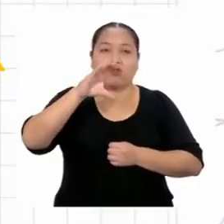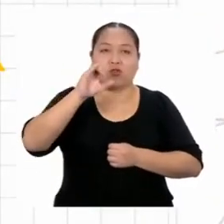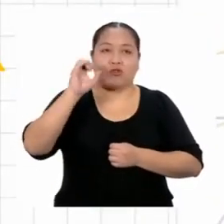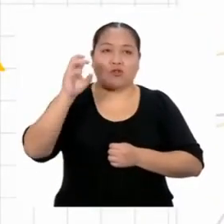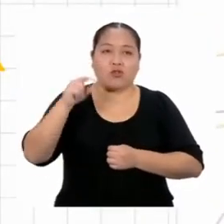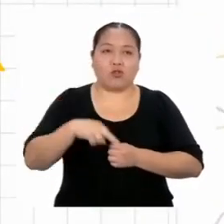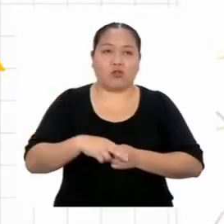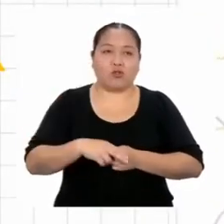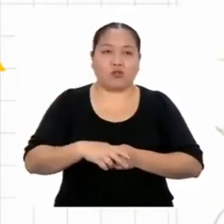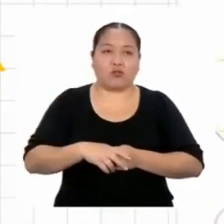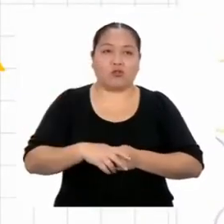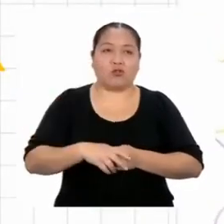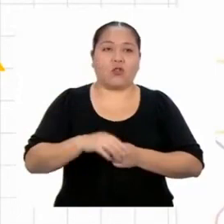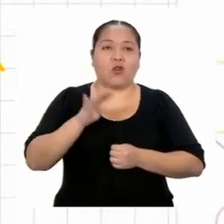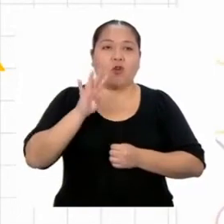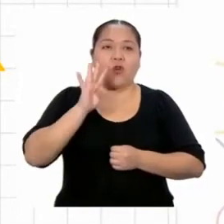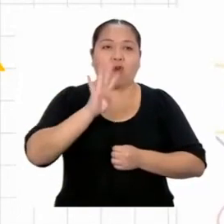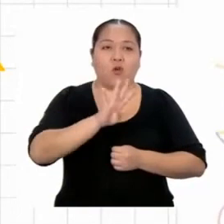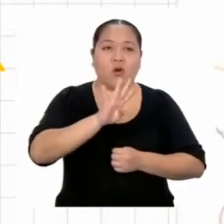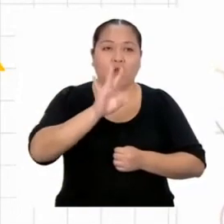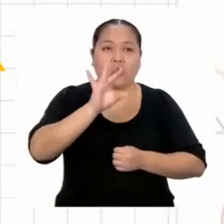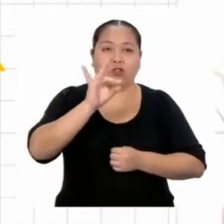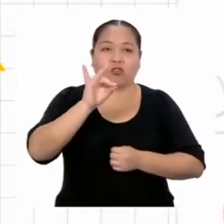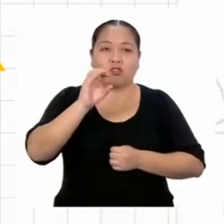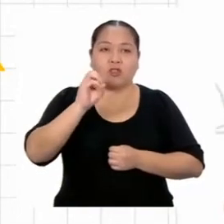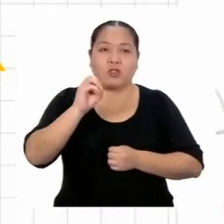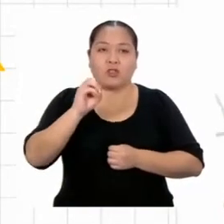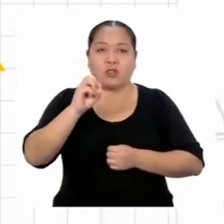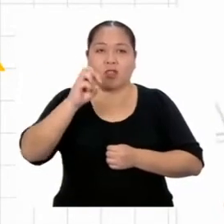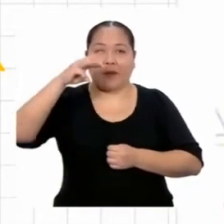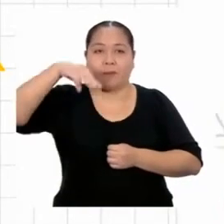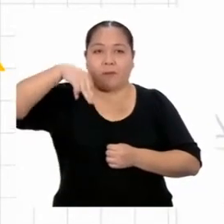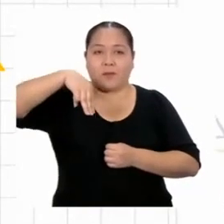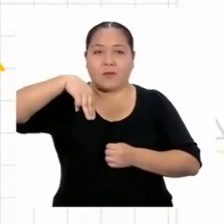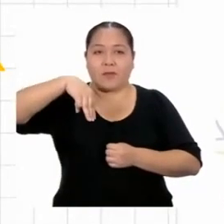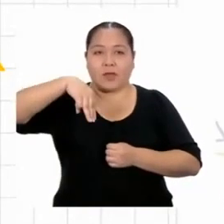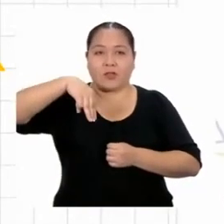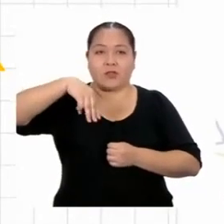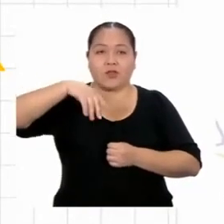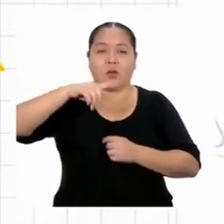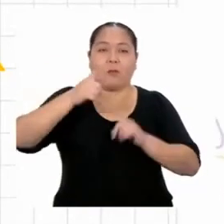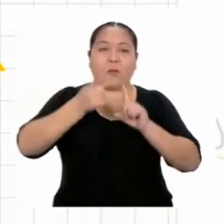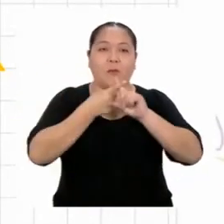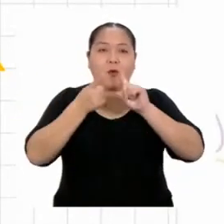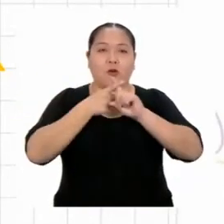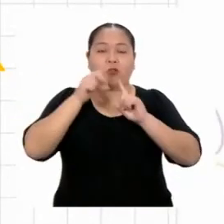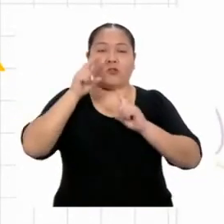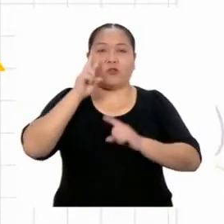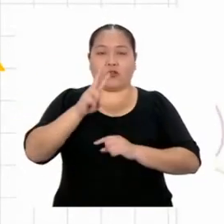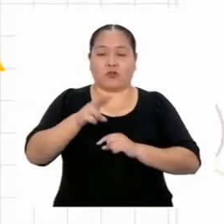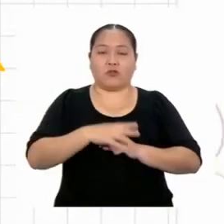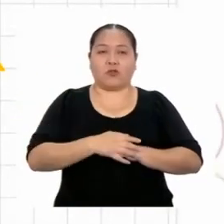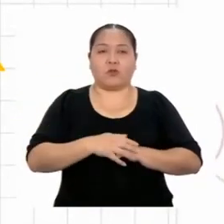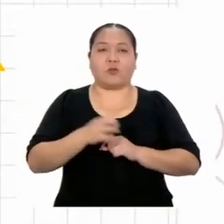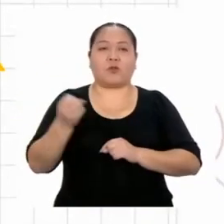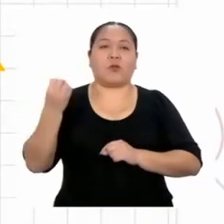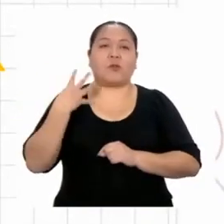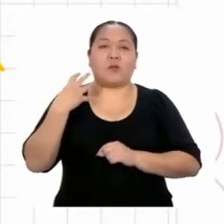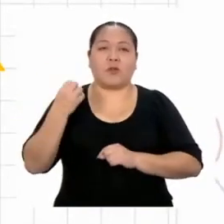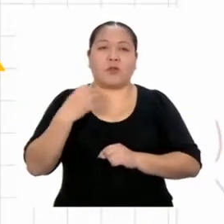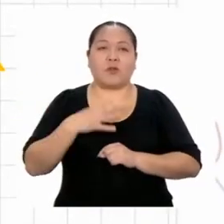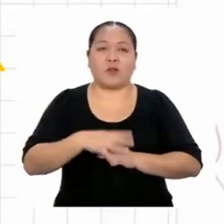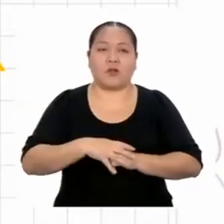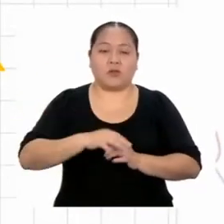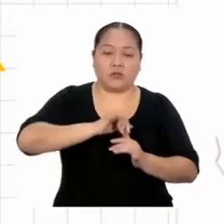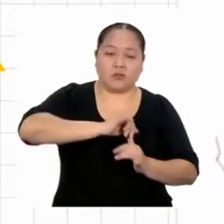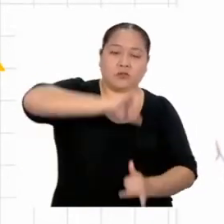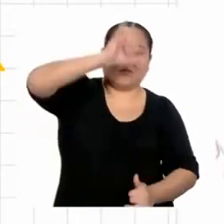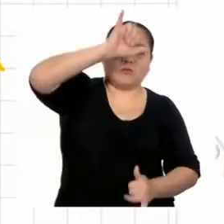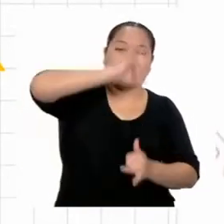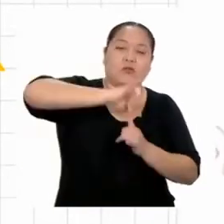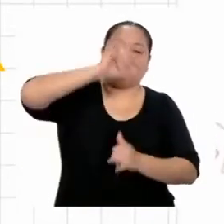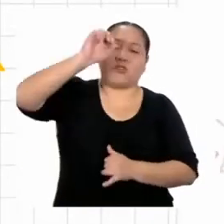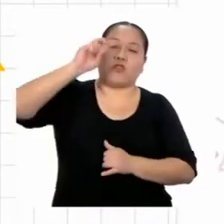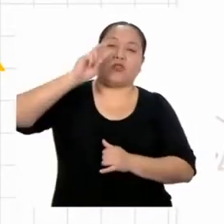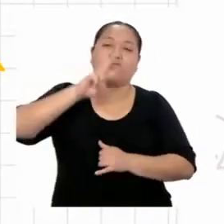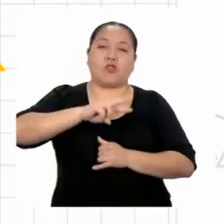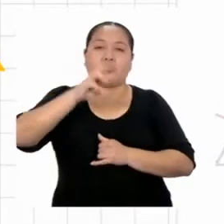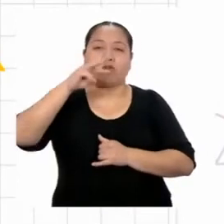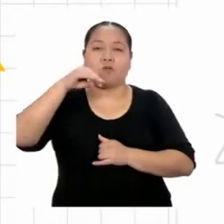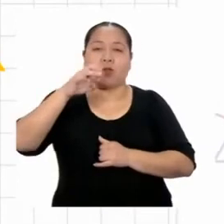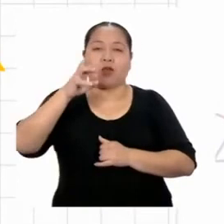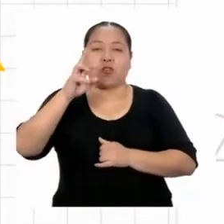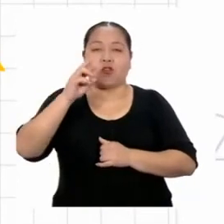480 metros por 2. Porque mi abuelito me dijo que el muro va a tener 2 metros de altura.